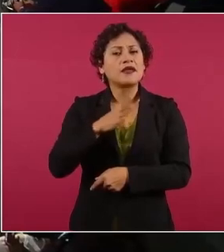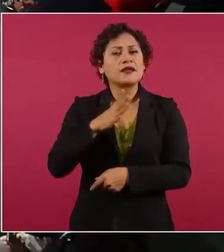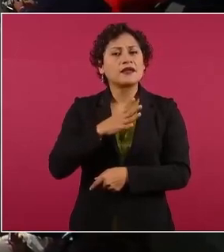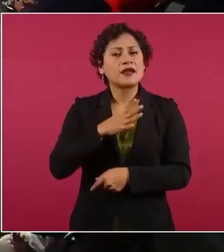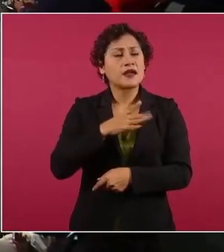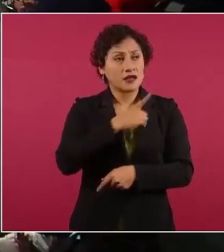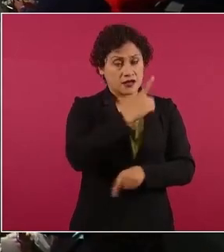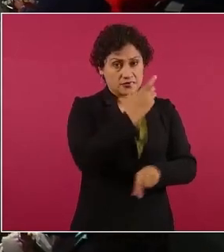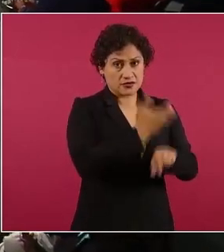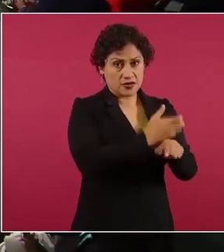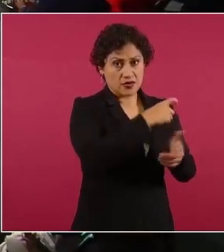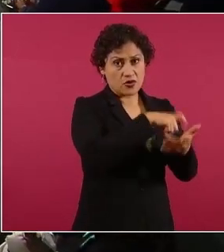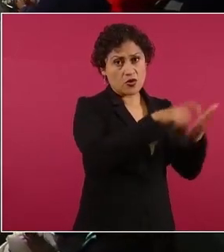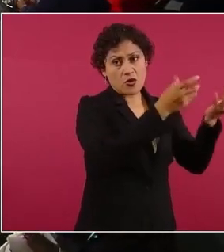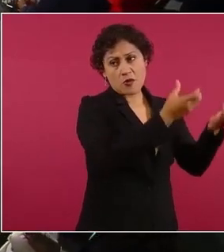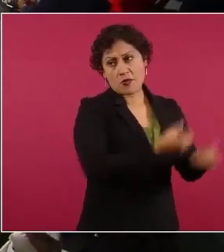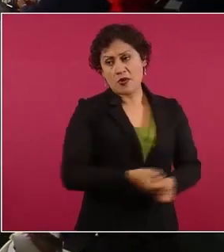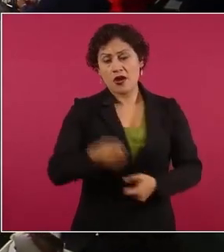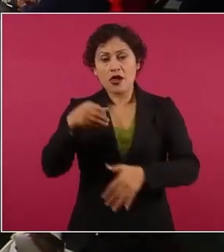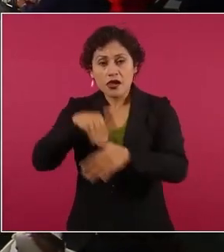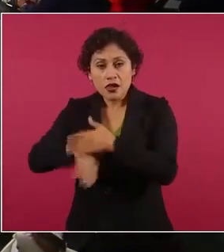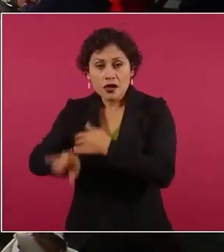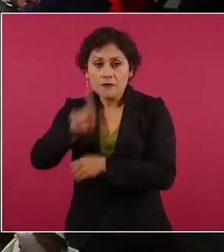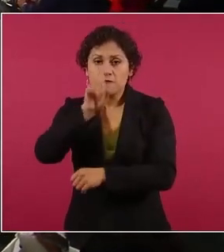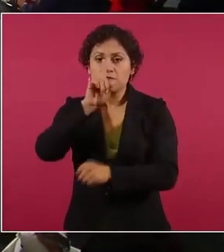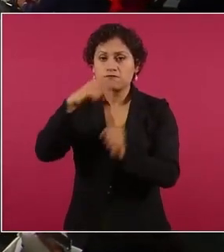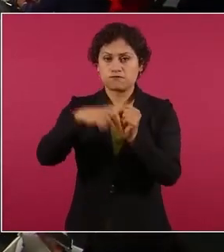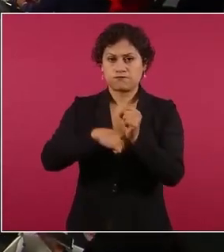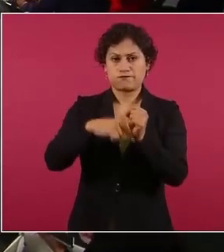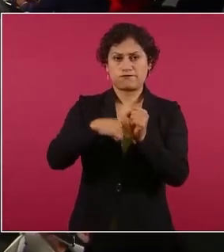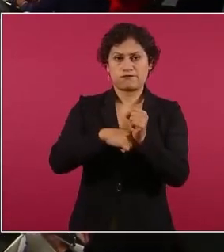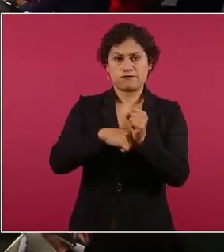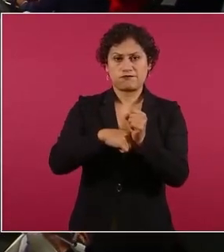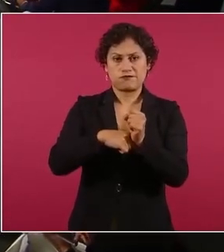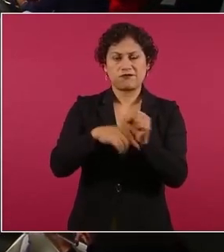Unidos porque allá no hay control